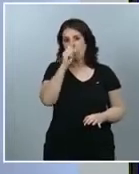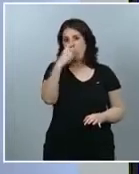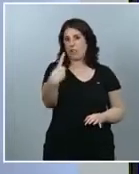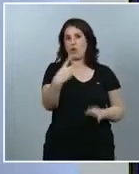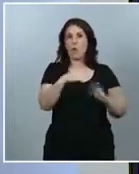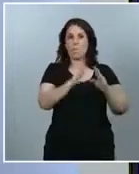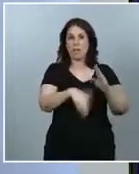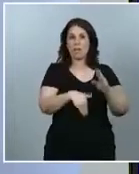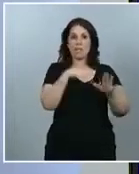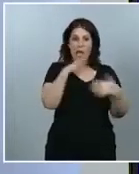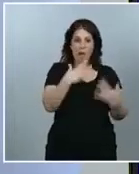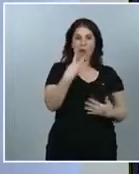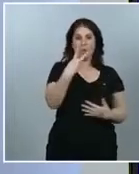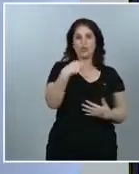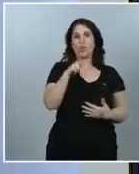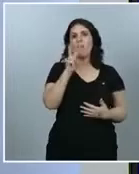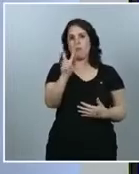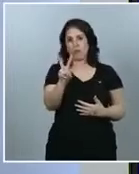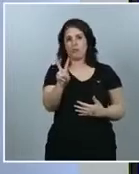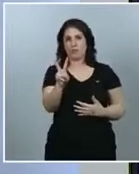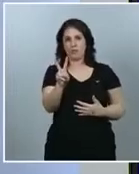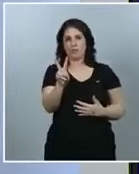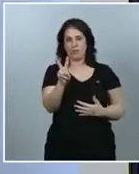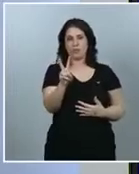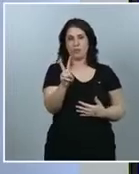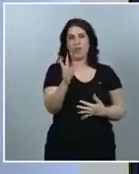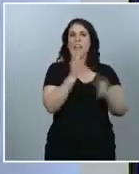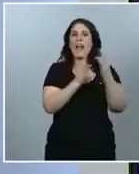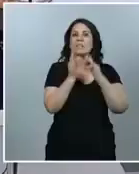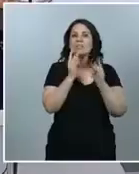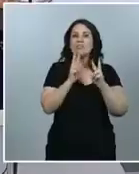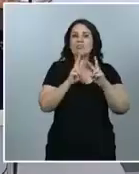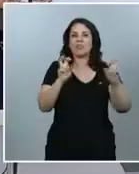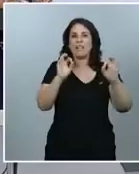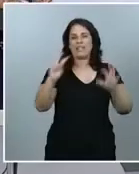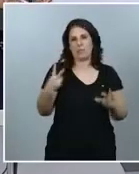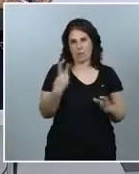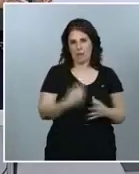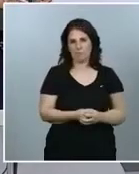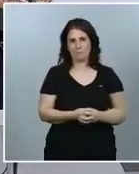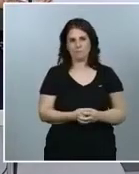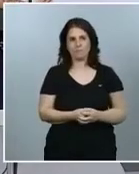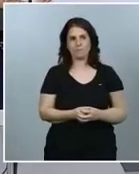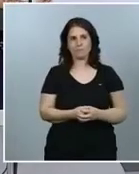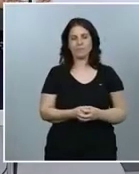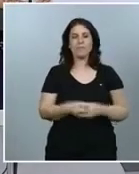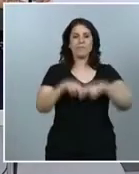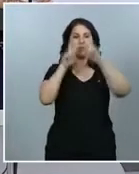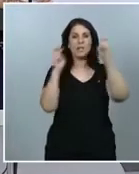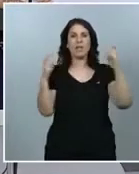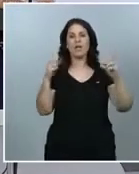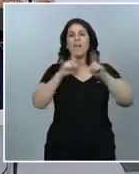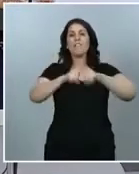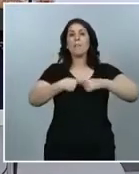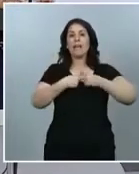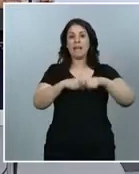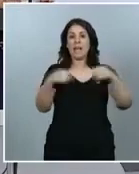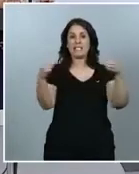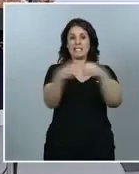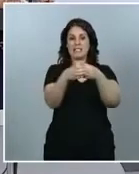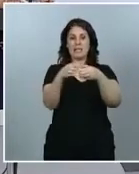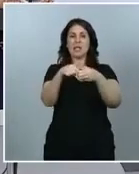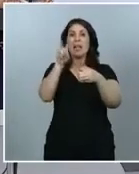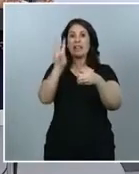,2% con los datos preliminares de la segunda ronda en respecto a los hogares es un tema de mucho interés y